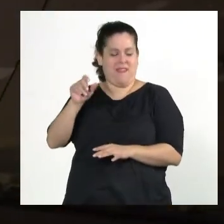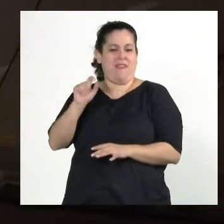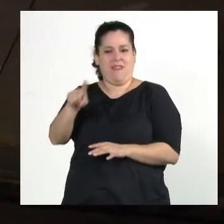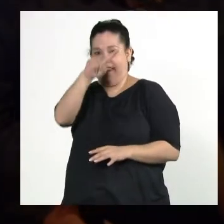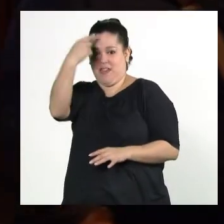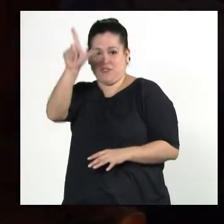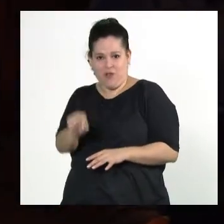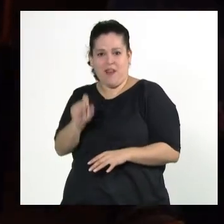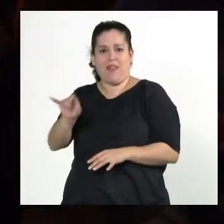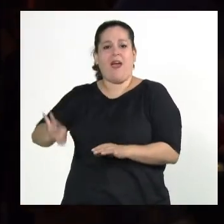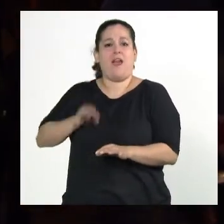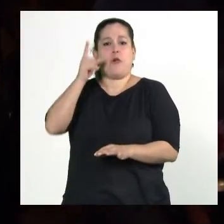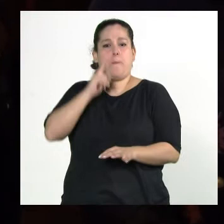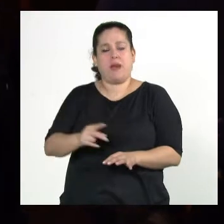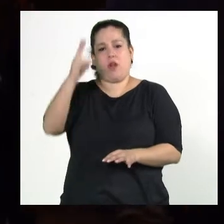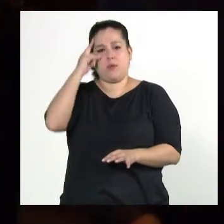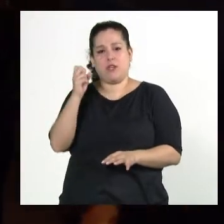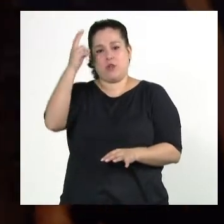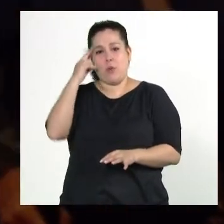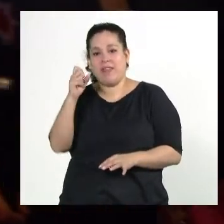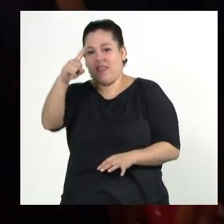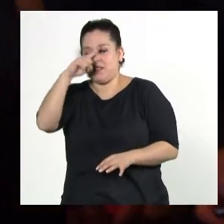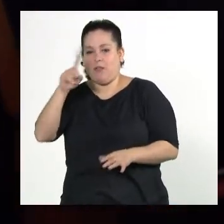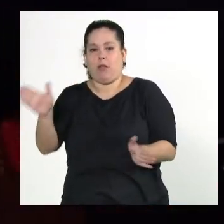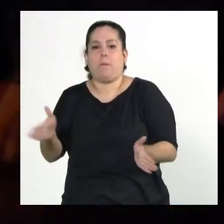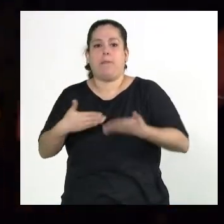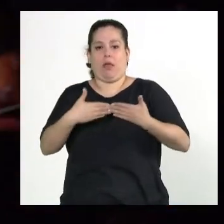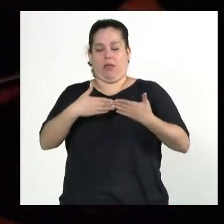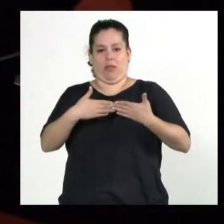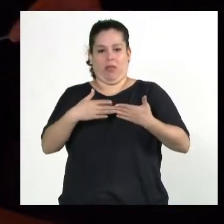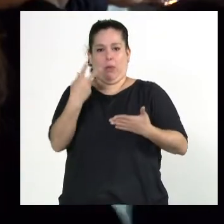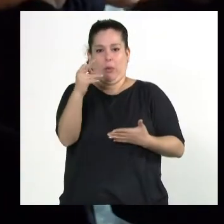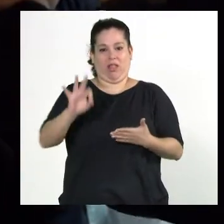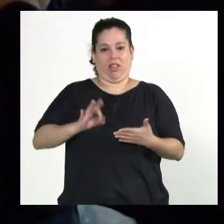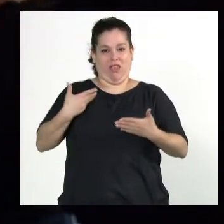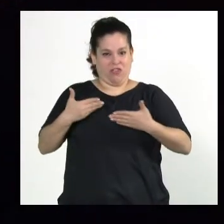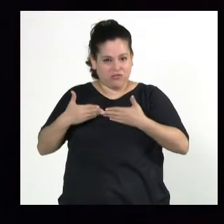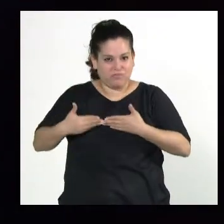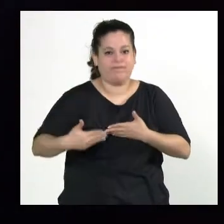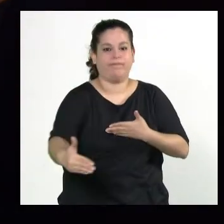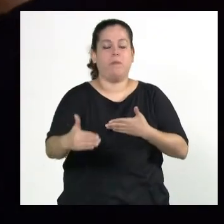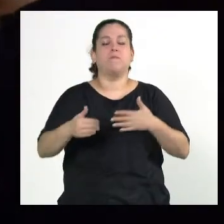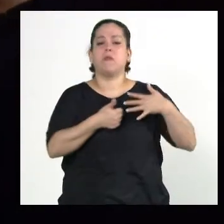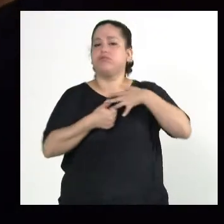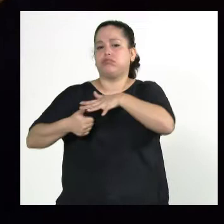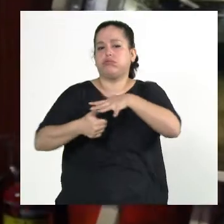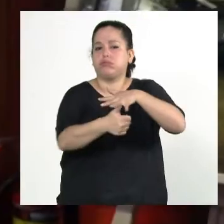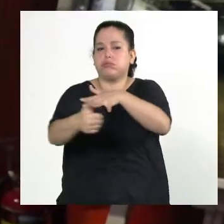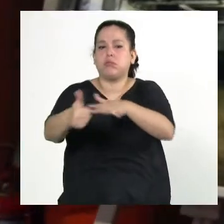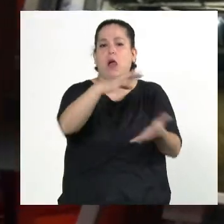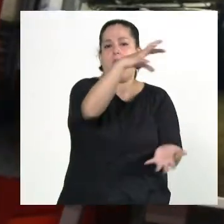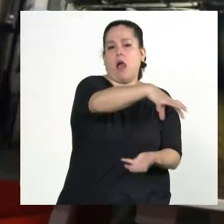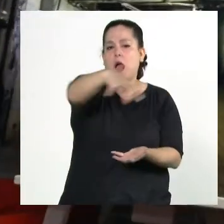1997, 21 años después de su cierre definitivo. En el recorrido, además de tomar contacto con los espacios